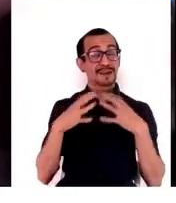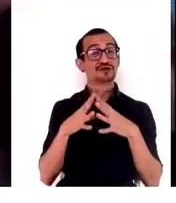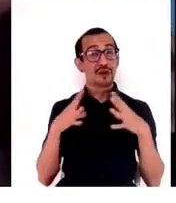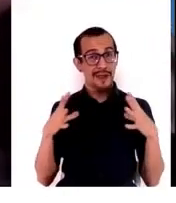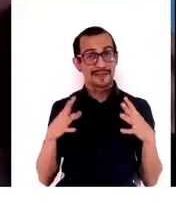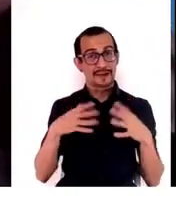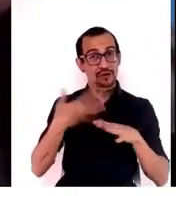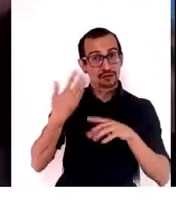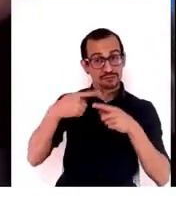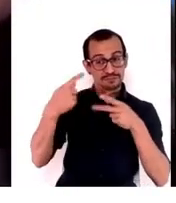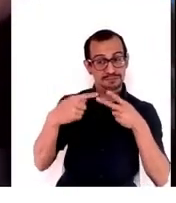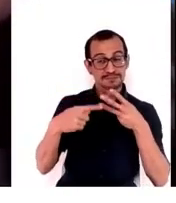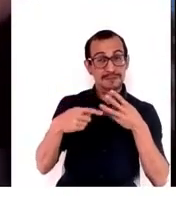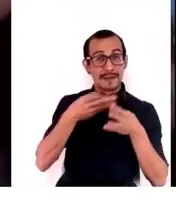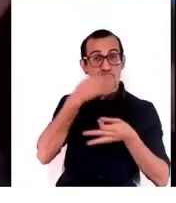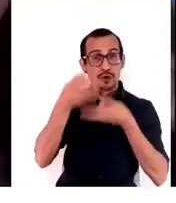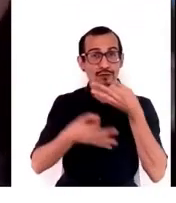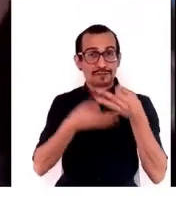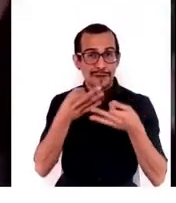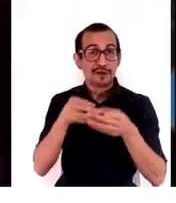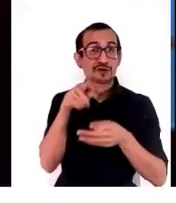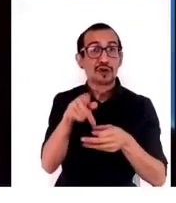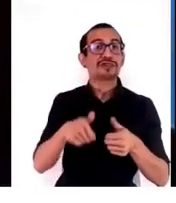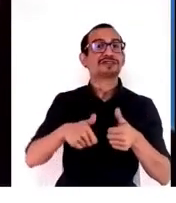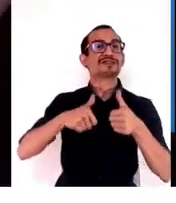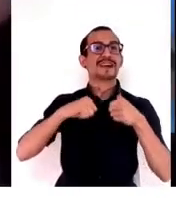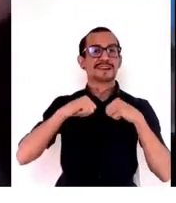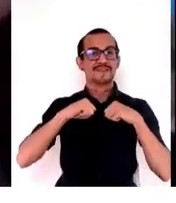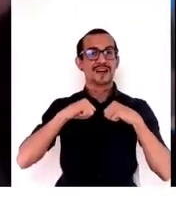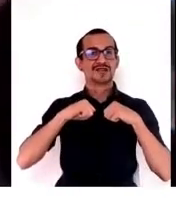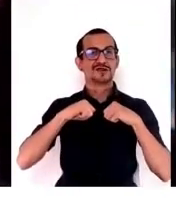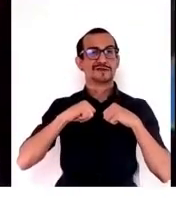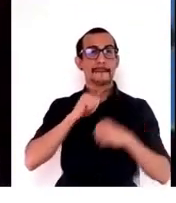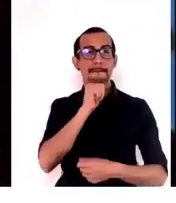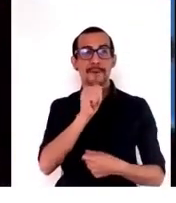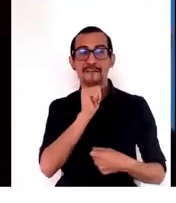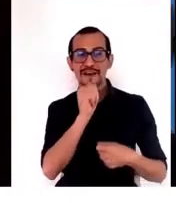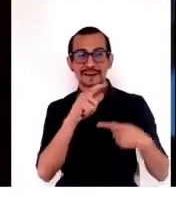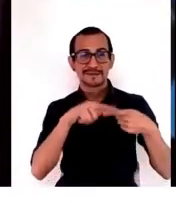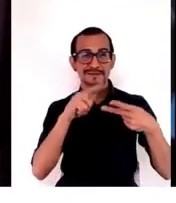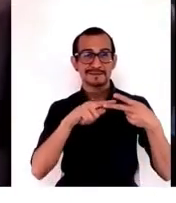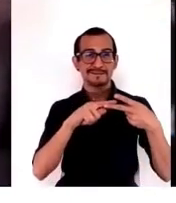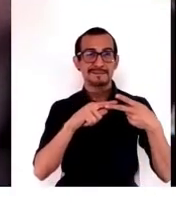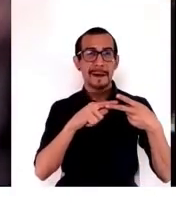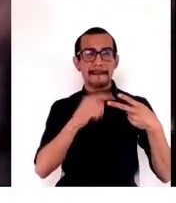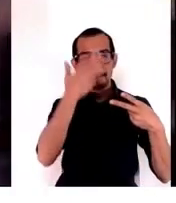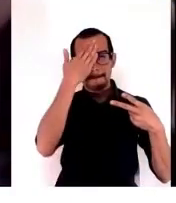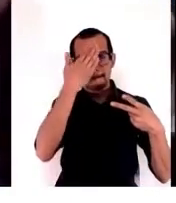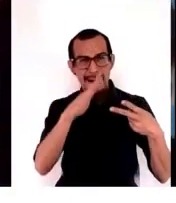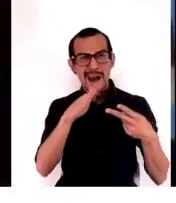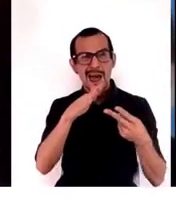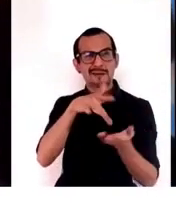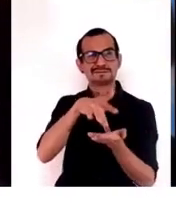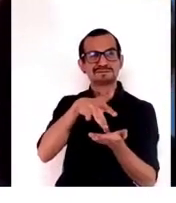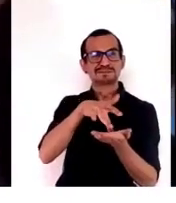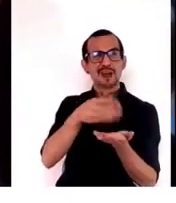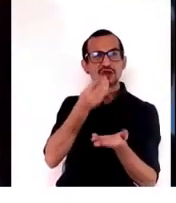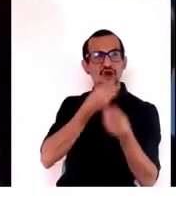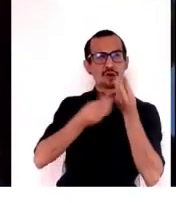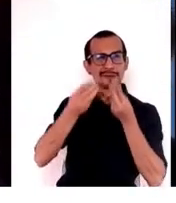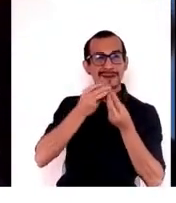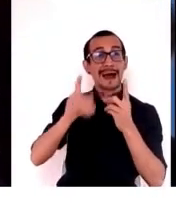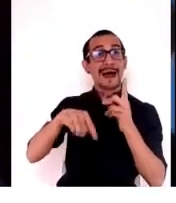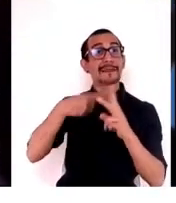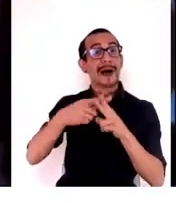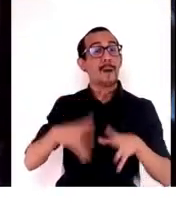son desafíos de pobreza, de mala nutrición, de obesidad. Pero